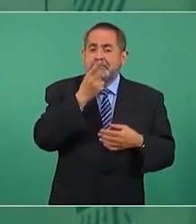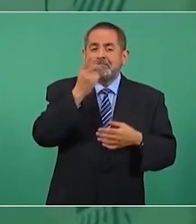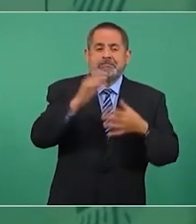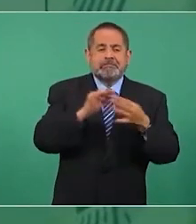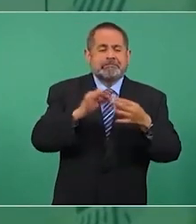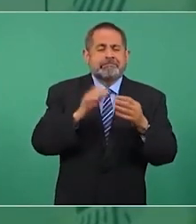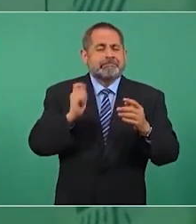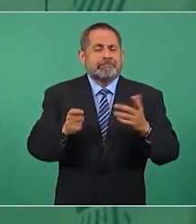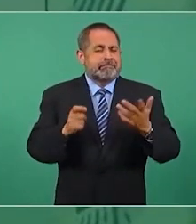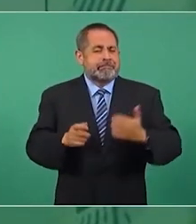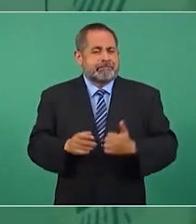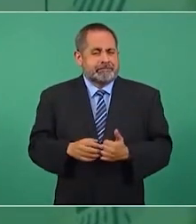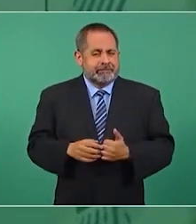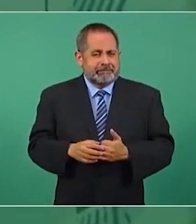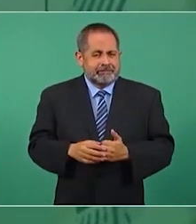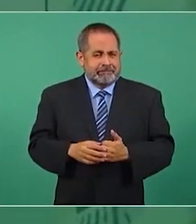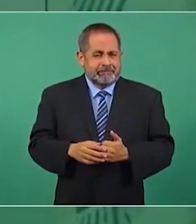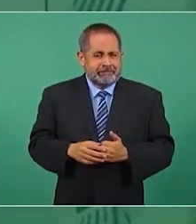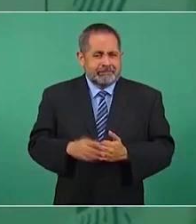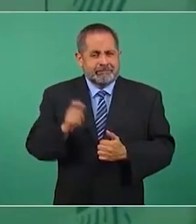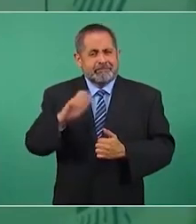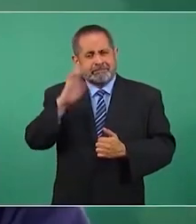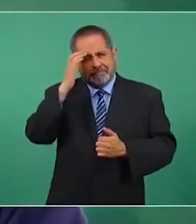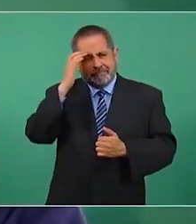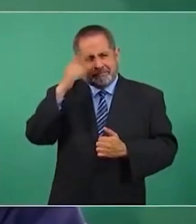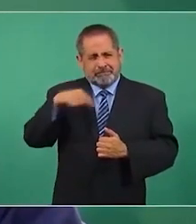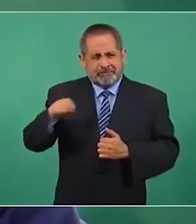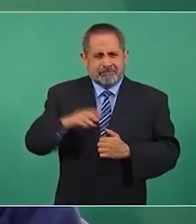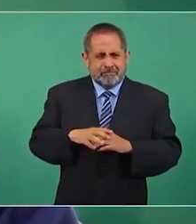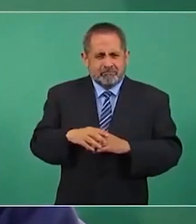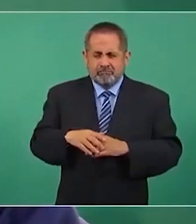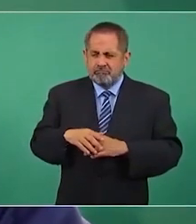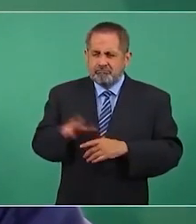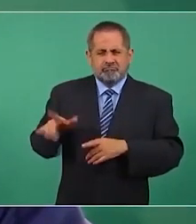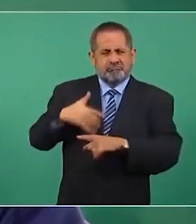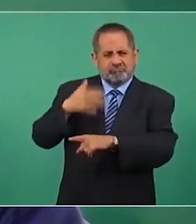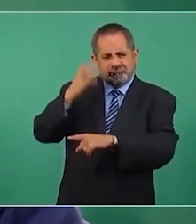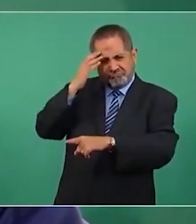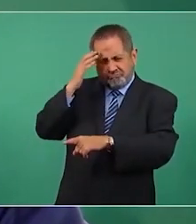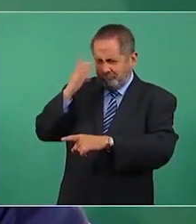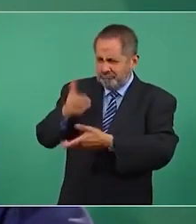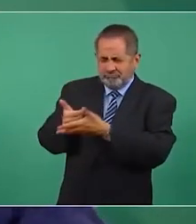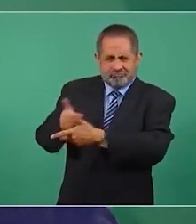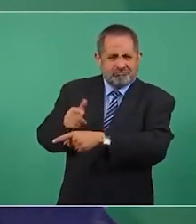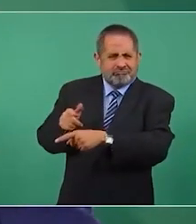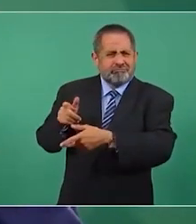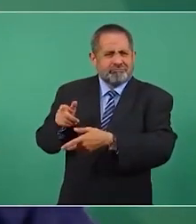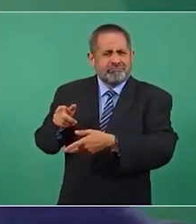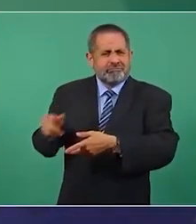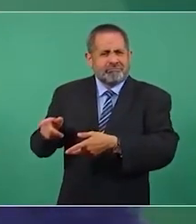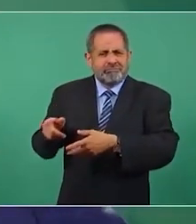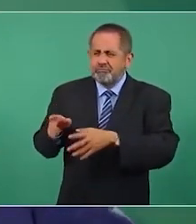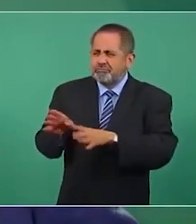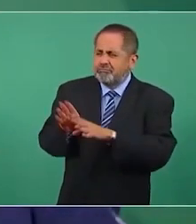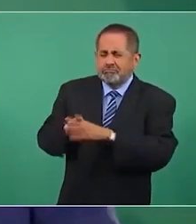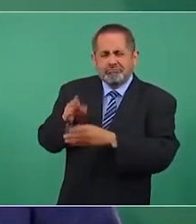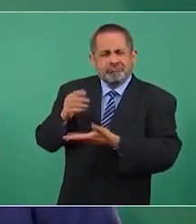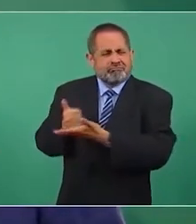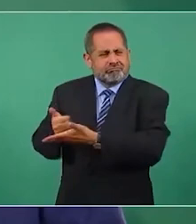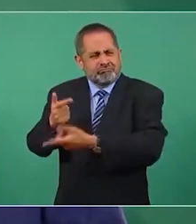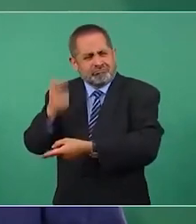que esto se conoce como el know-how que es cómo hacerle